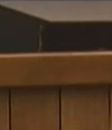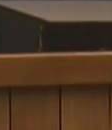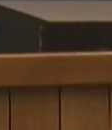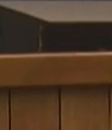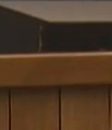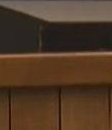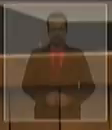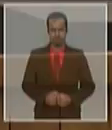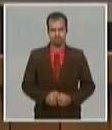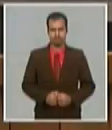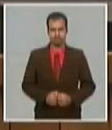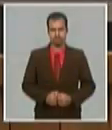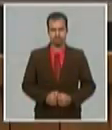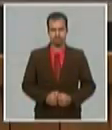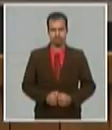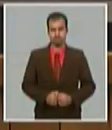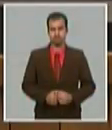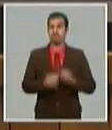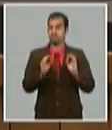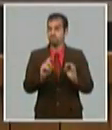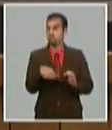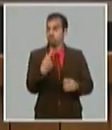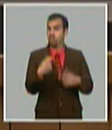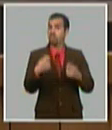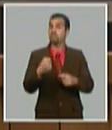y si se trabaja hay que vivir dignamente